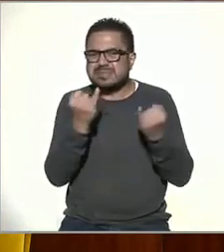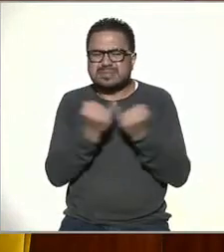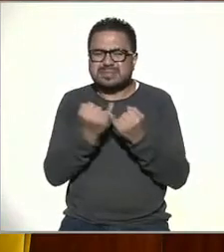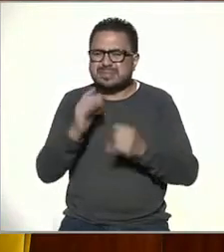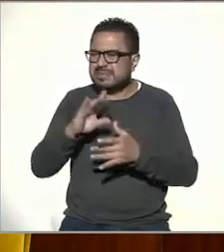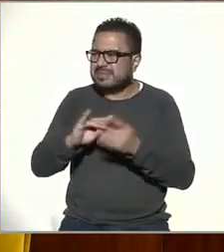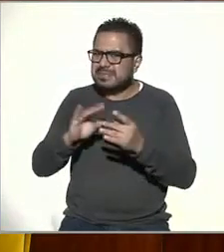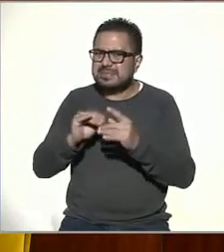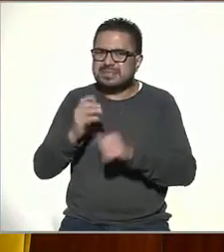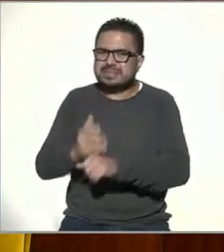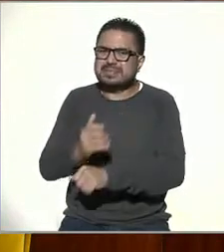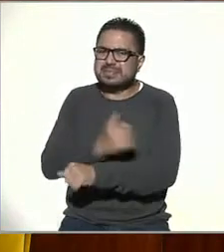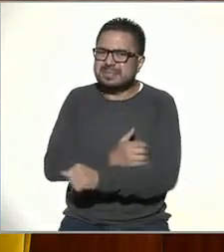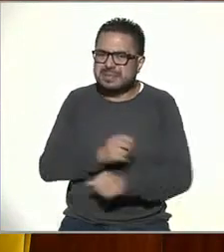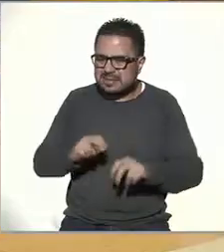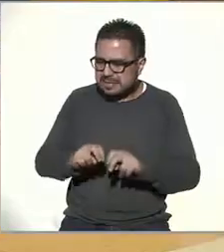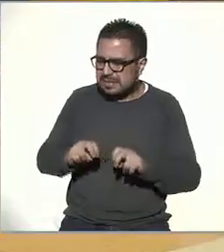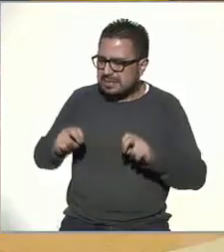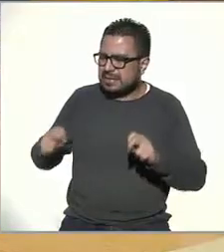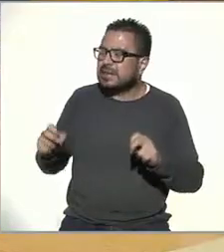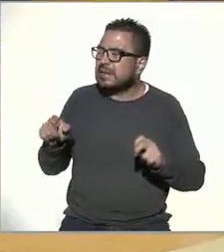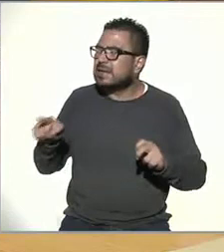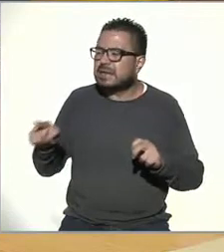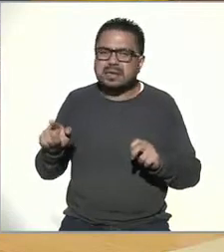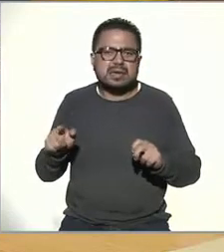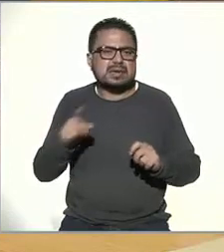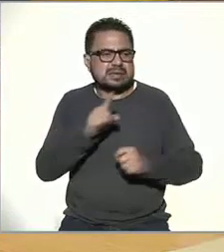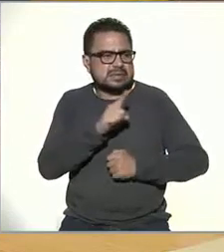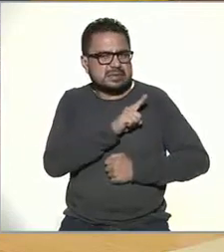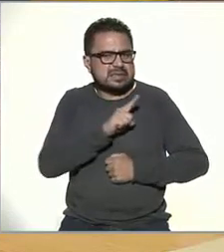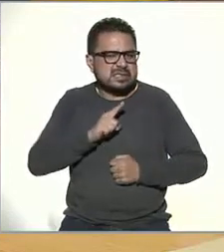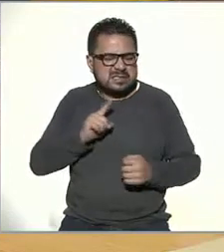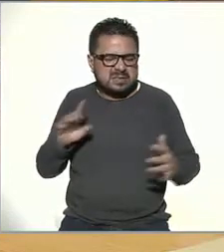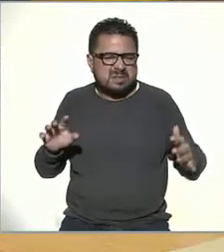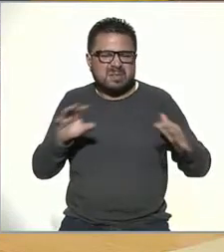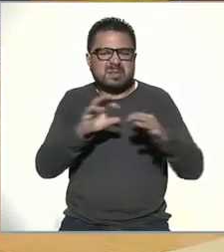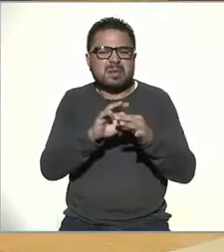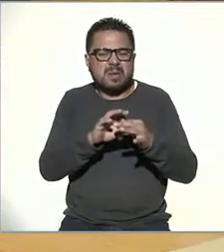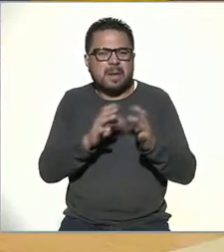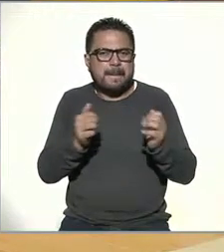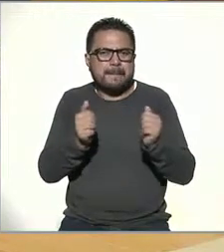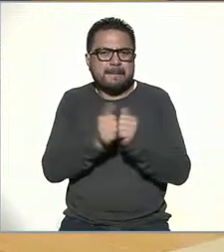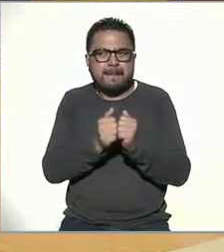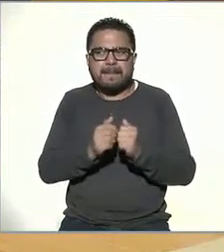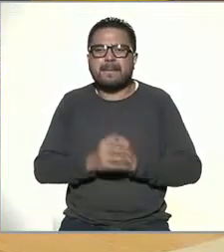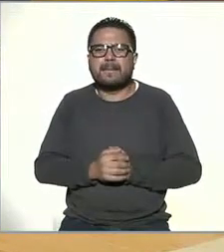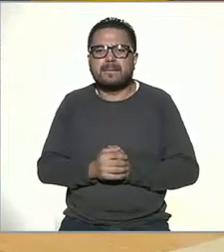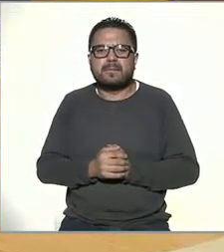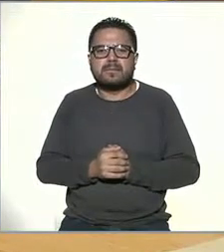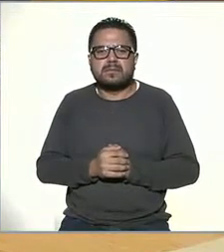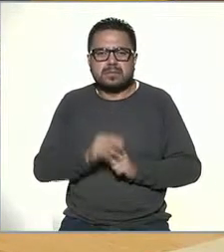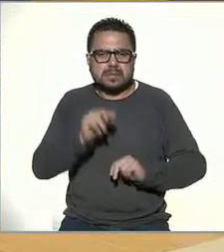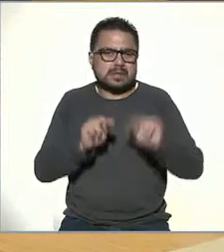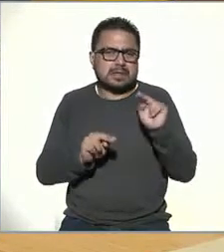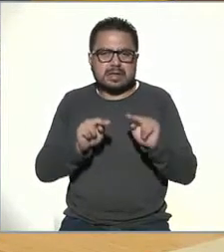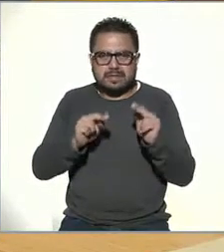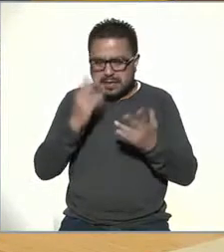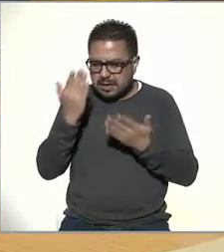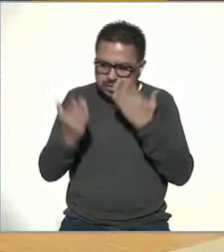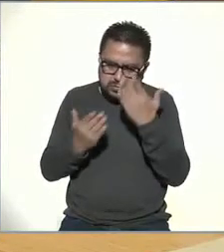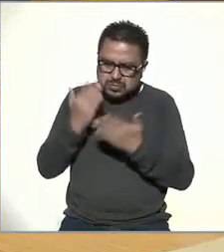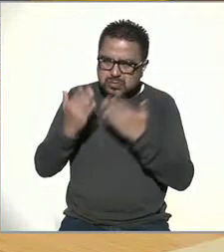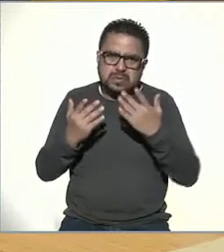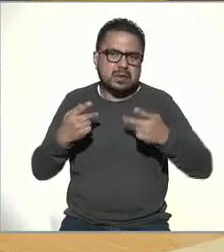invitados también, de que tiene que ver con el nivel de estudios que